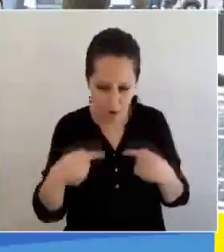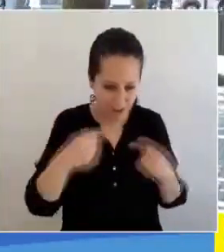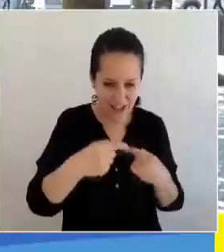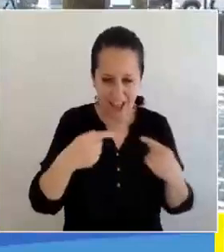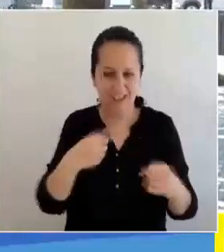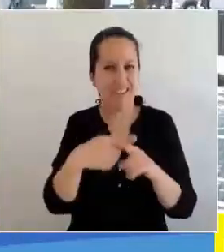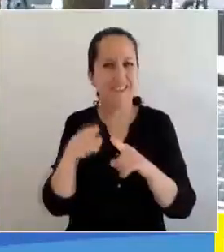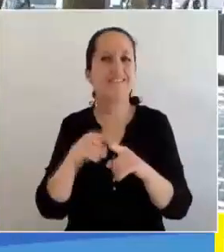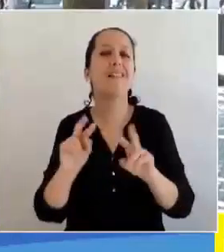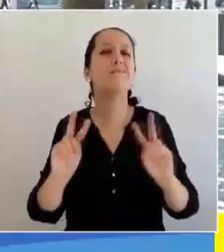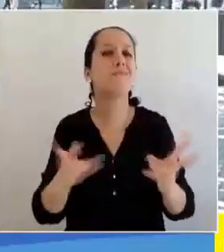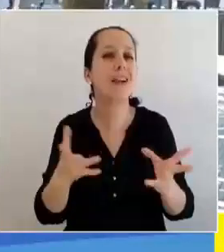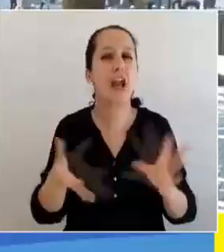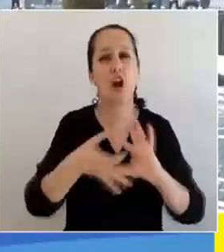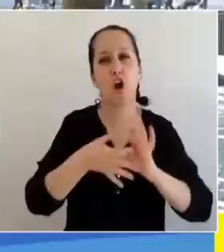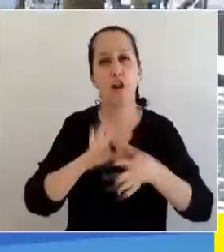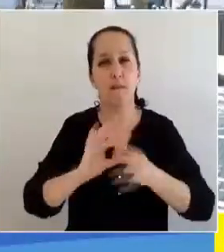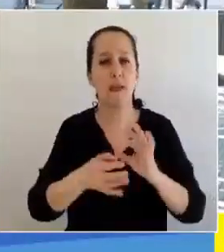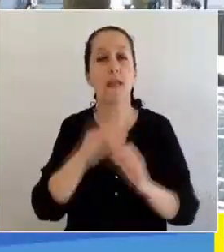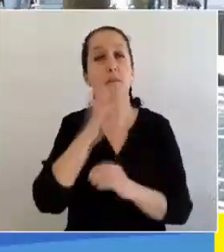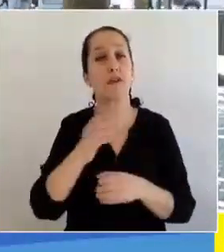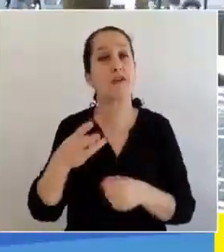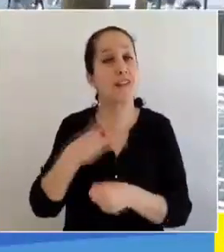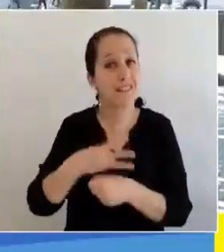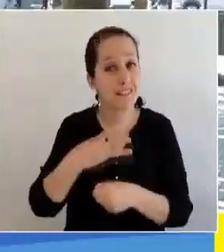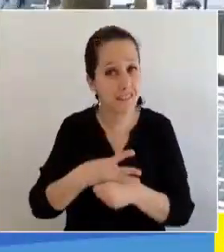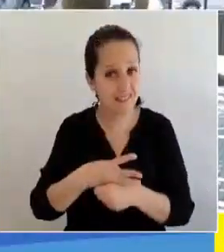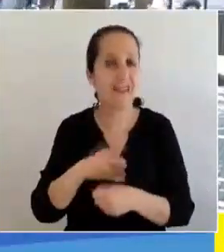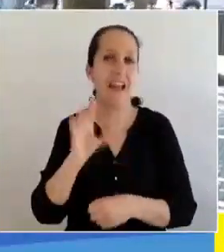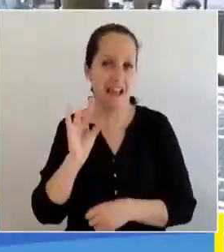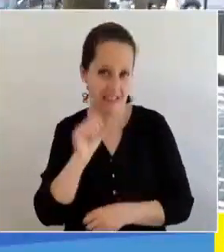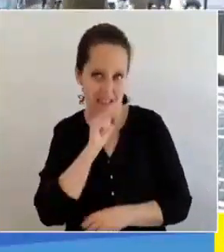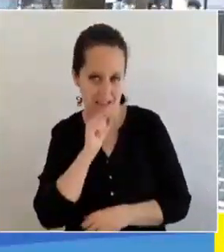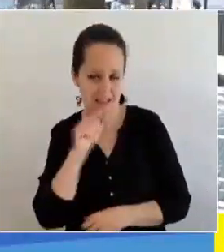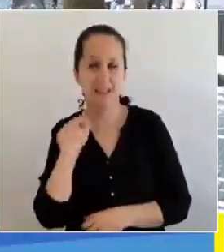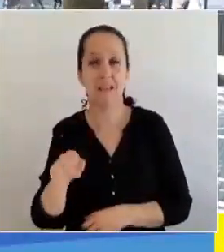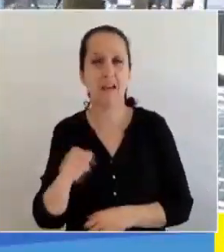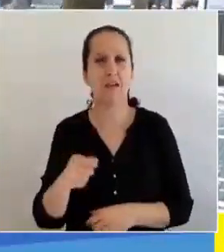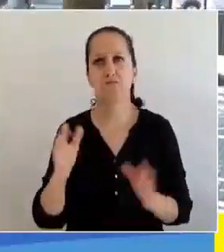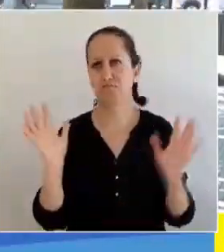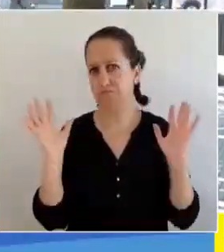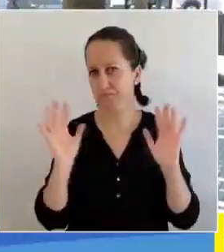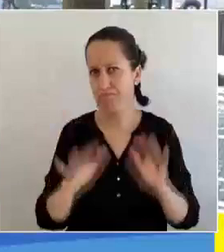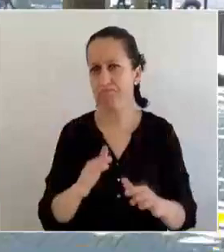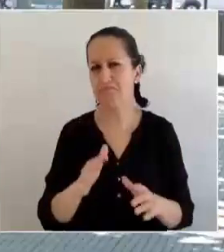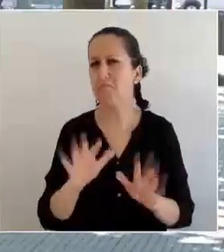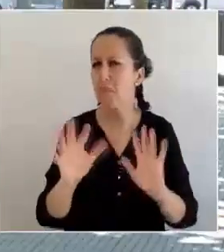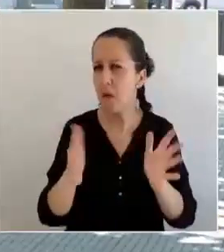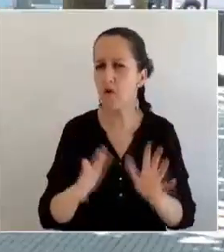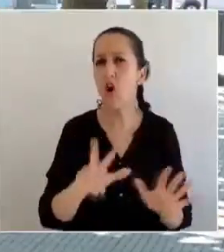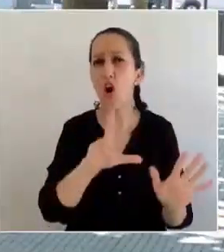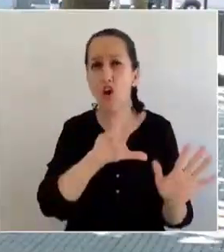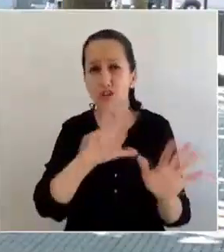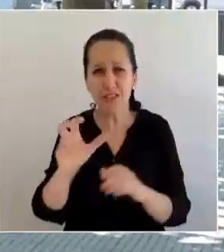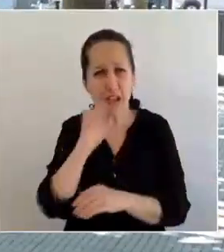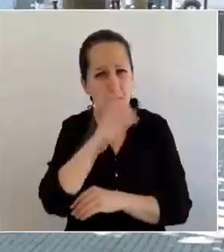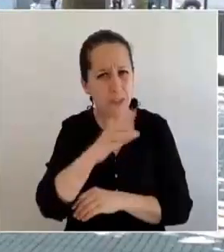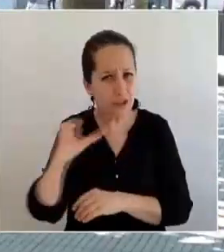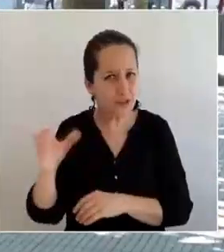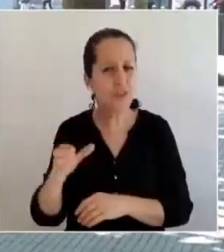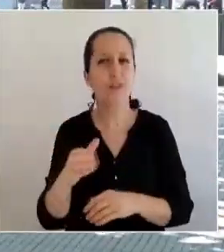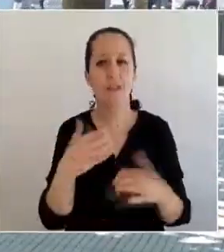Olimpiadas dirigidas principalmente para las personas mayores. Este mega evento deportivo congregó a unas 800